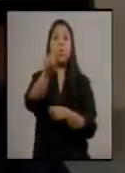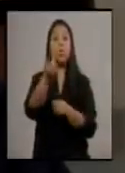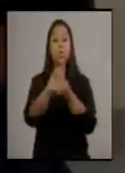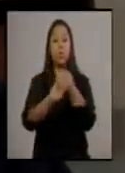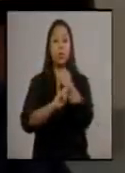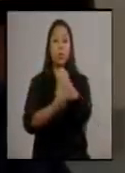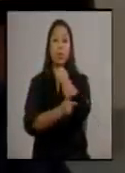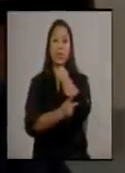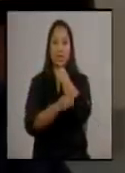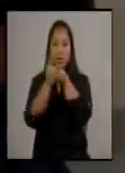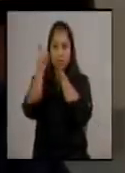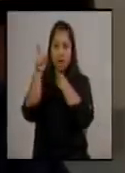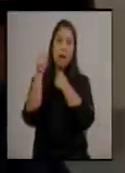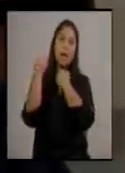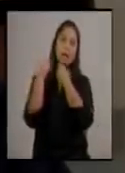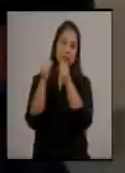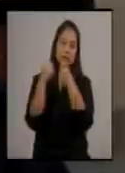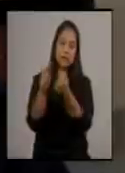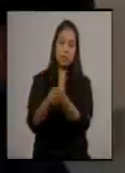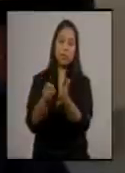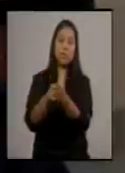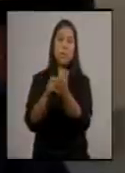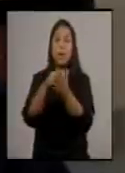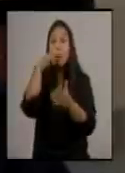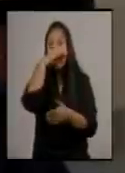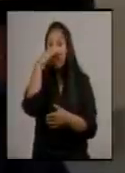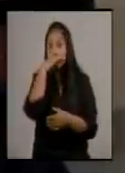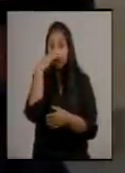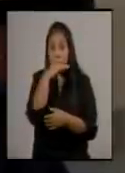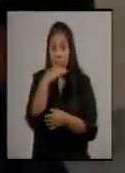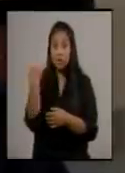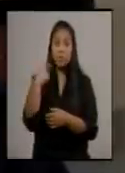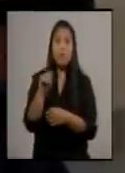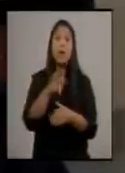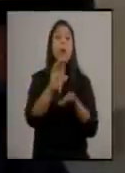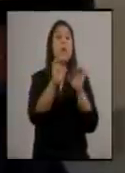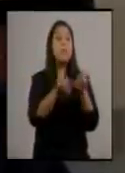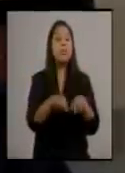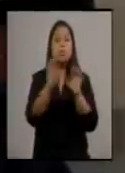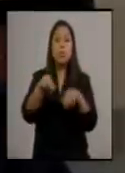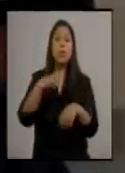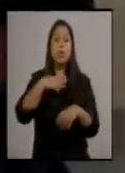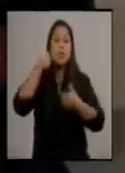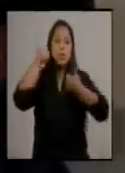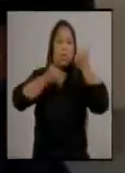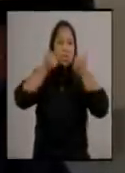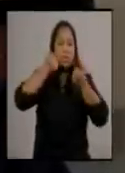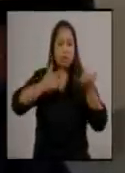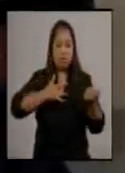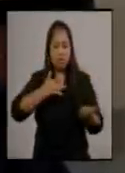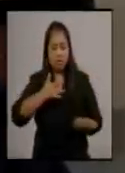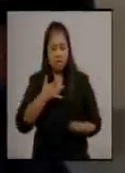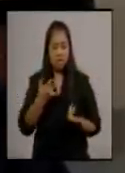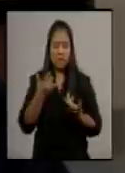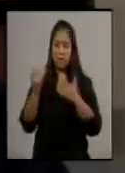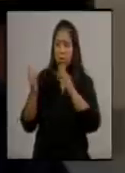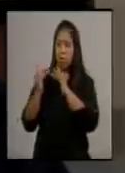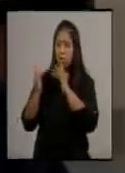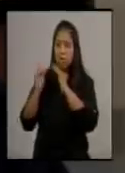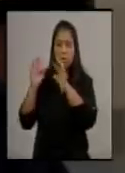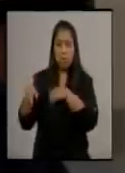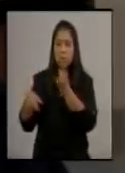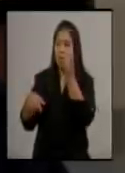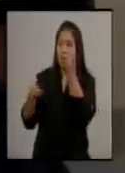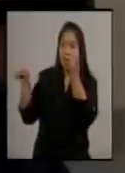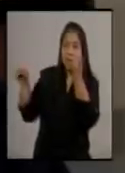hoy haciendo pruebas totalmente gratuitas para toda aquella persona que tenga duda de si estuvo en contacto con una persona con